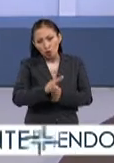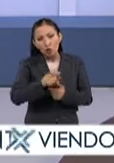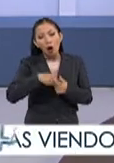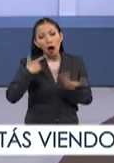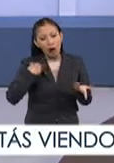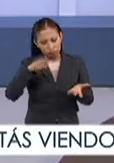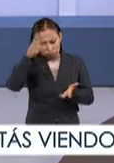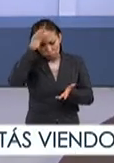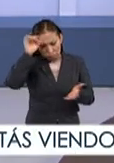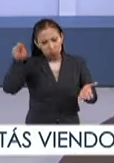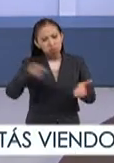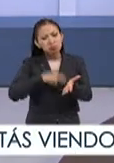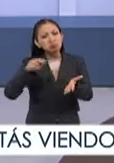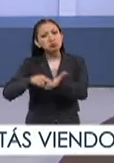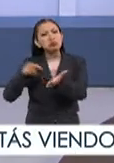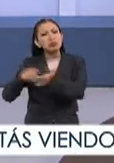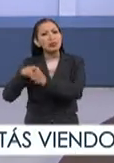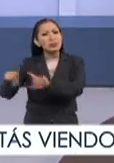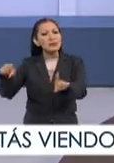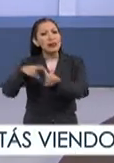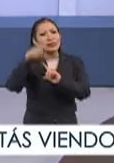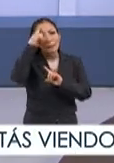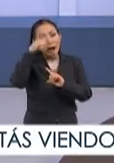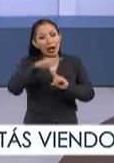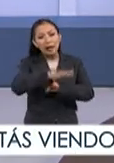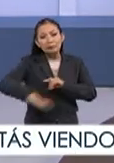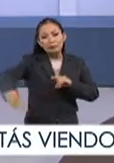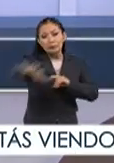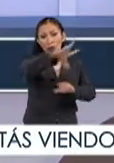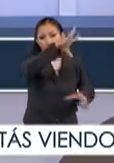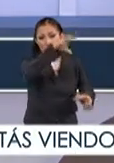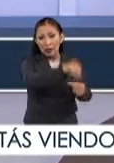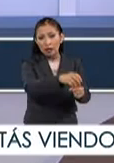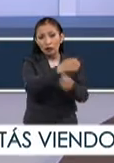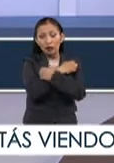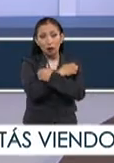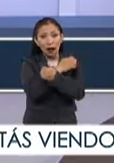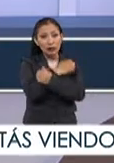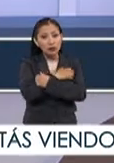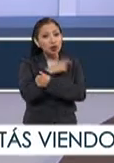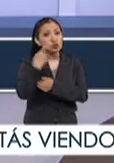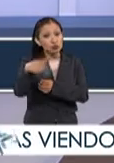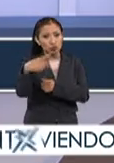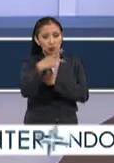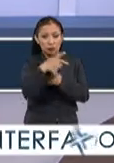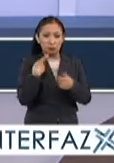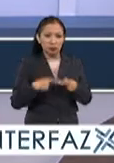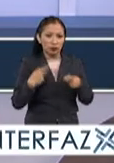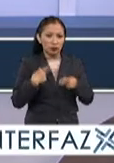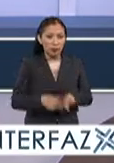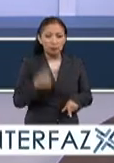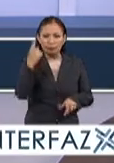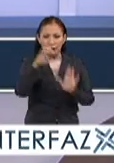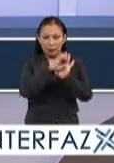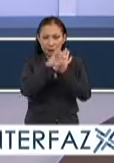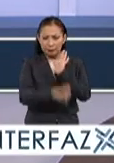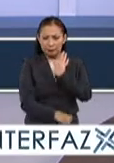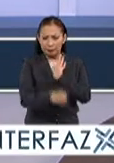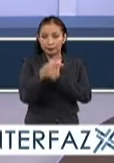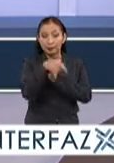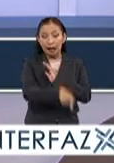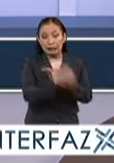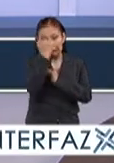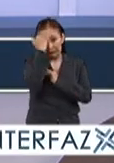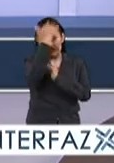han suscrito distintos acuerdos para alcanzar una cobertura total de educación entre sus ciudadanos. Un ejemplo importante